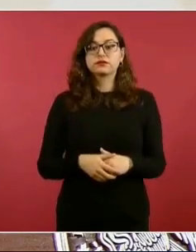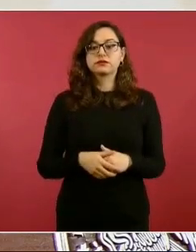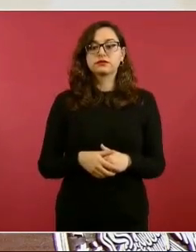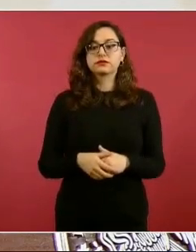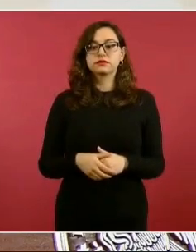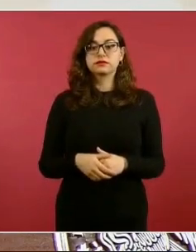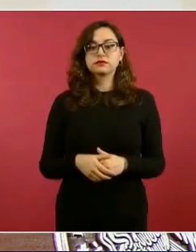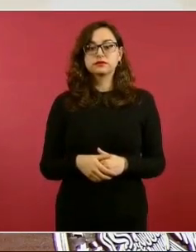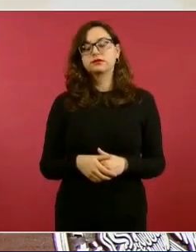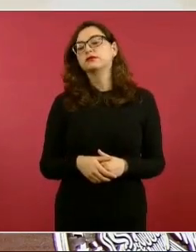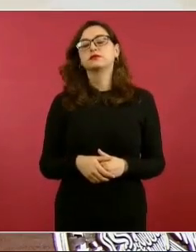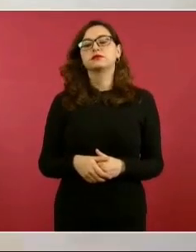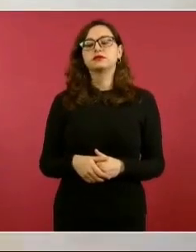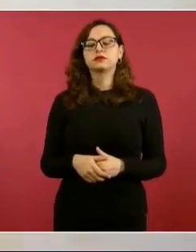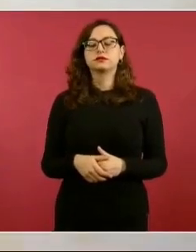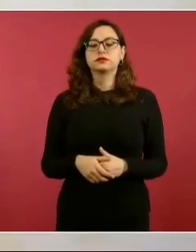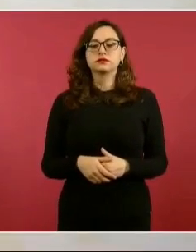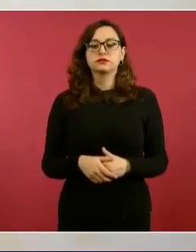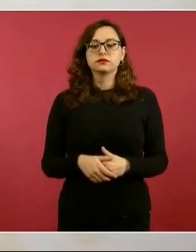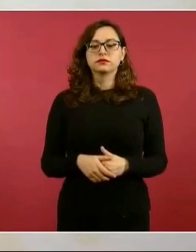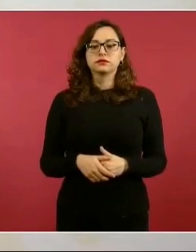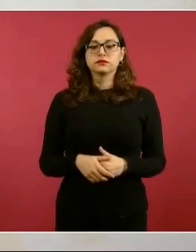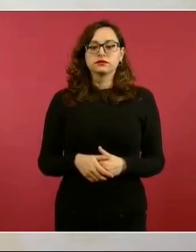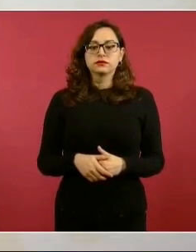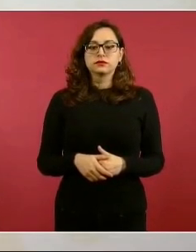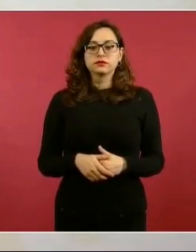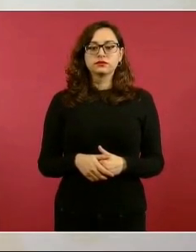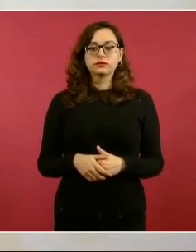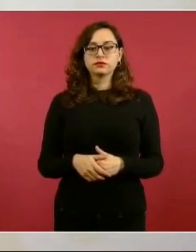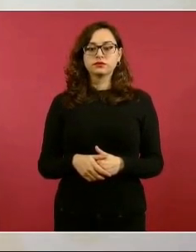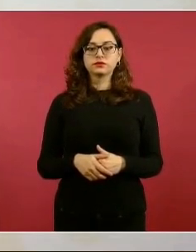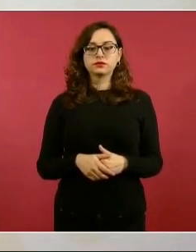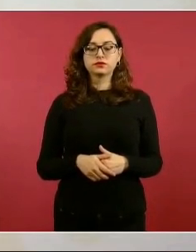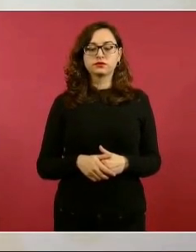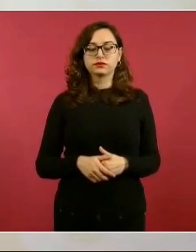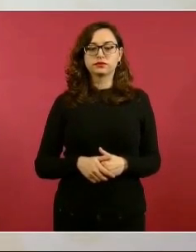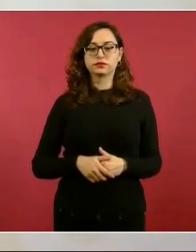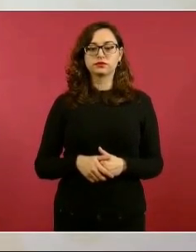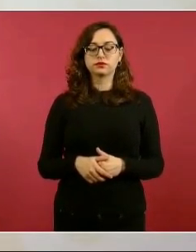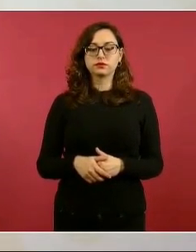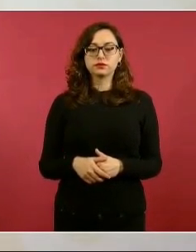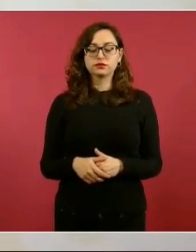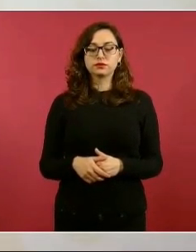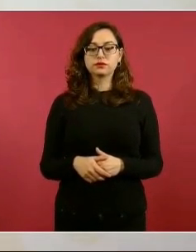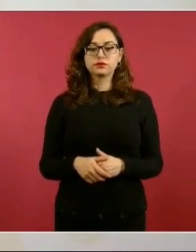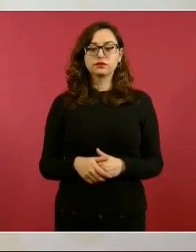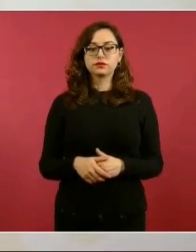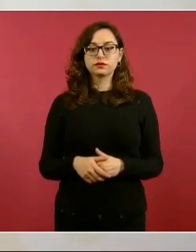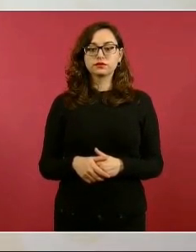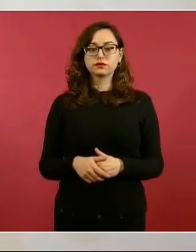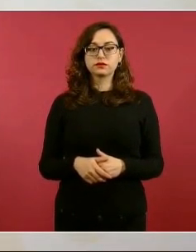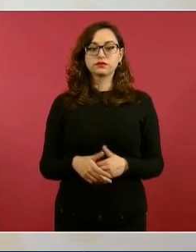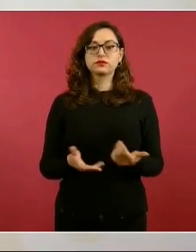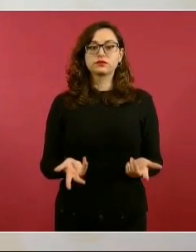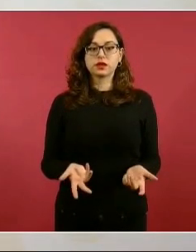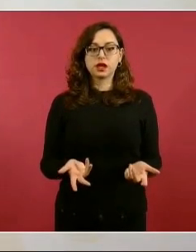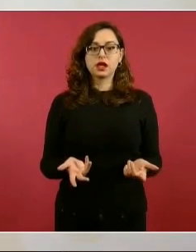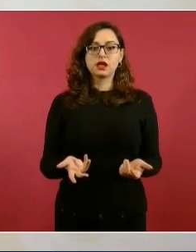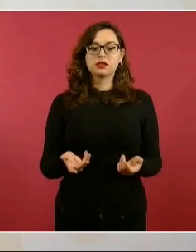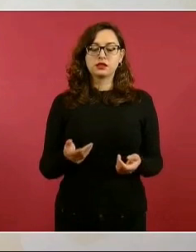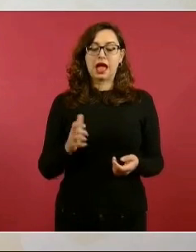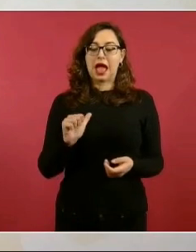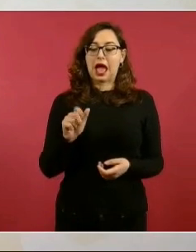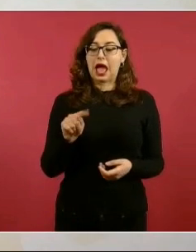principales productores, empresarios del atún